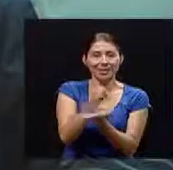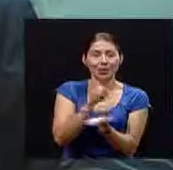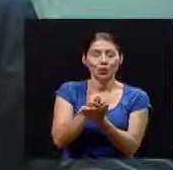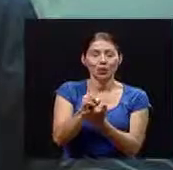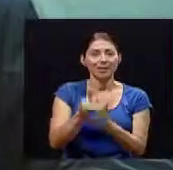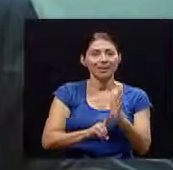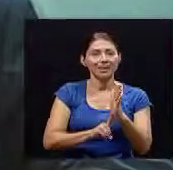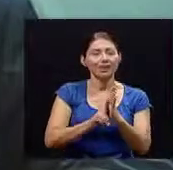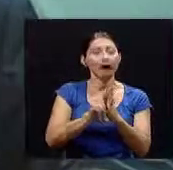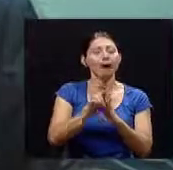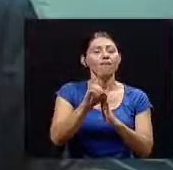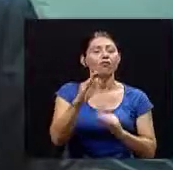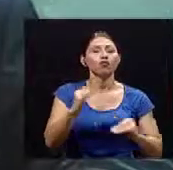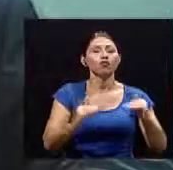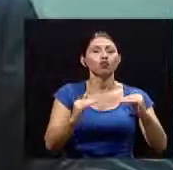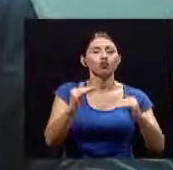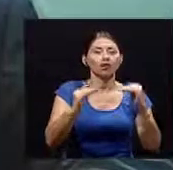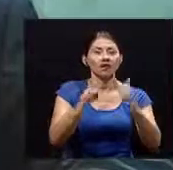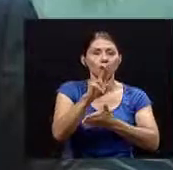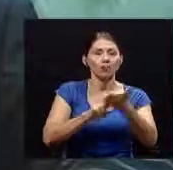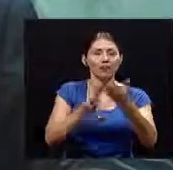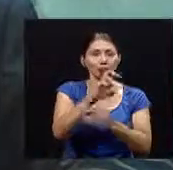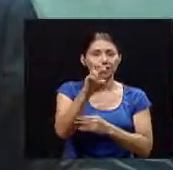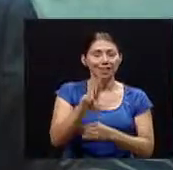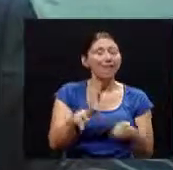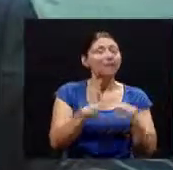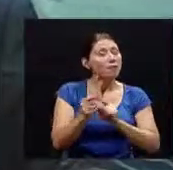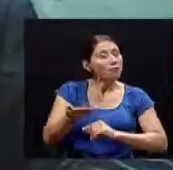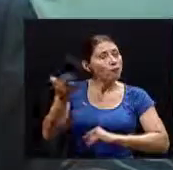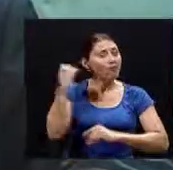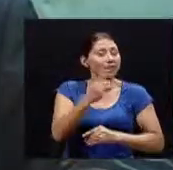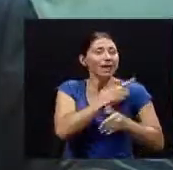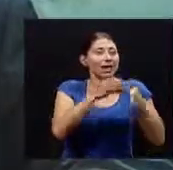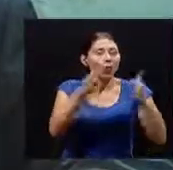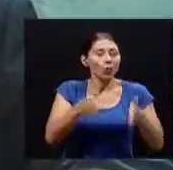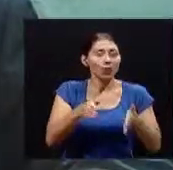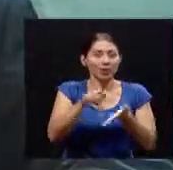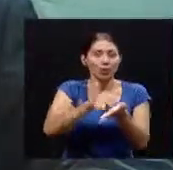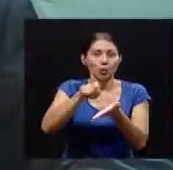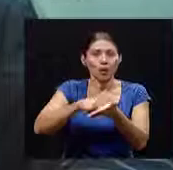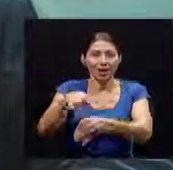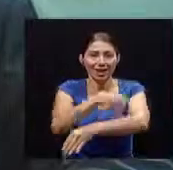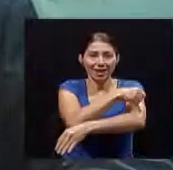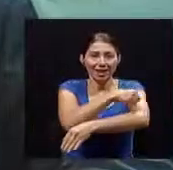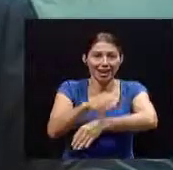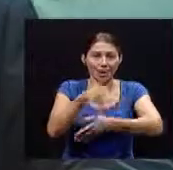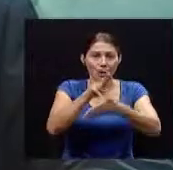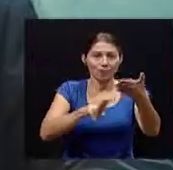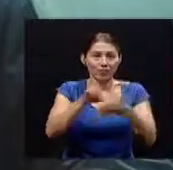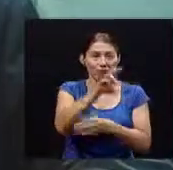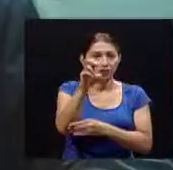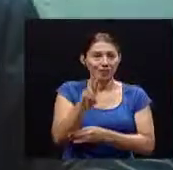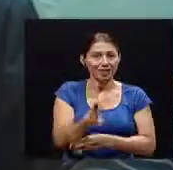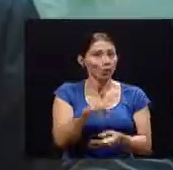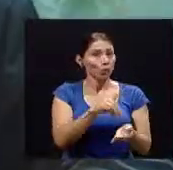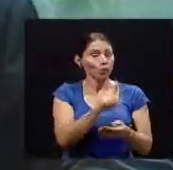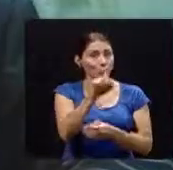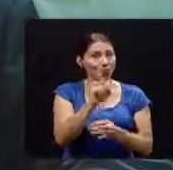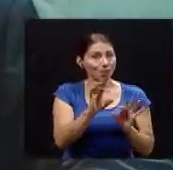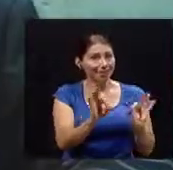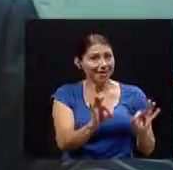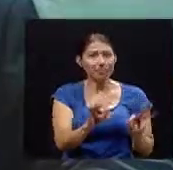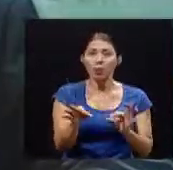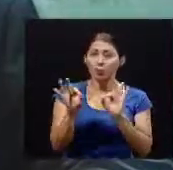Sostenible de la Universidad de Costa Rica, también fue director de la Escuela de Ingeniería de la Universidad de Costa Rica. Doctor, ¿cómo está? Muy bien, usted?